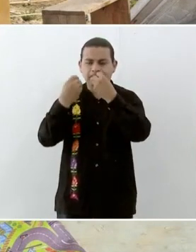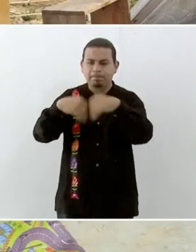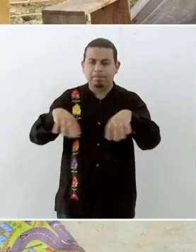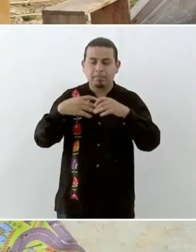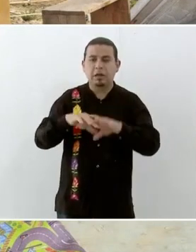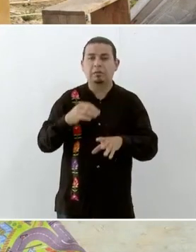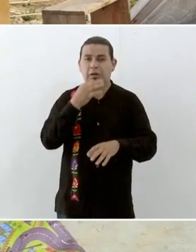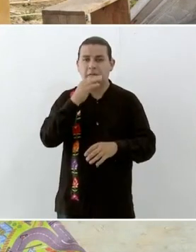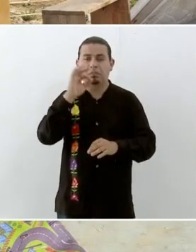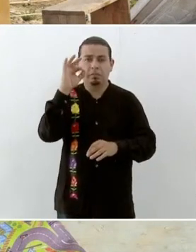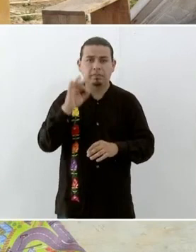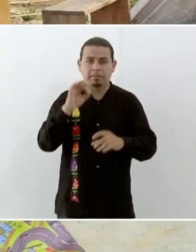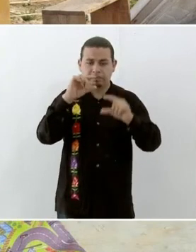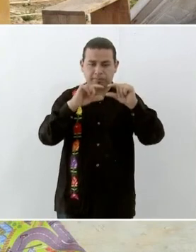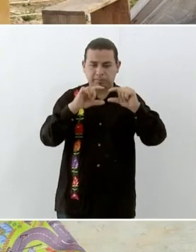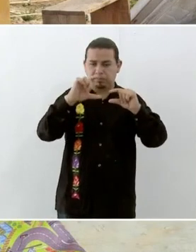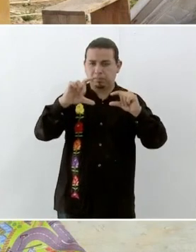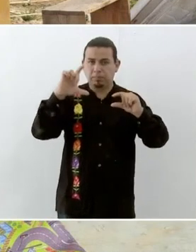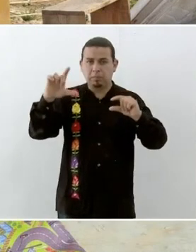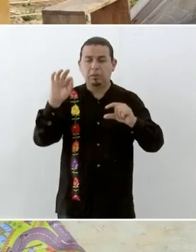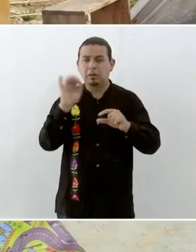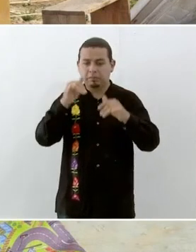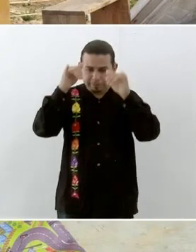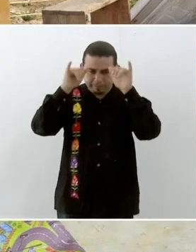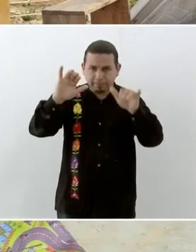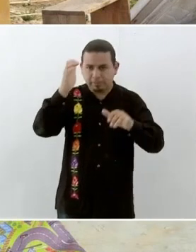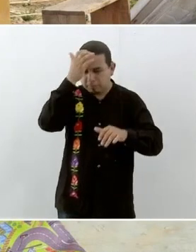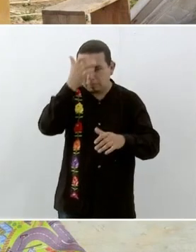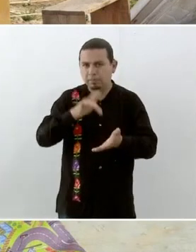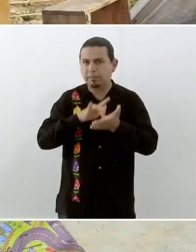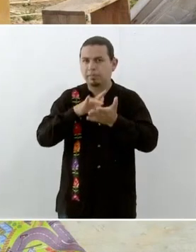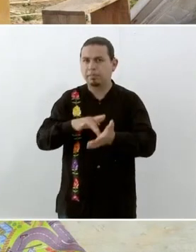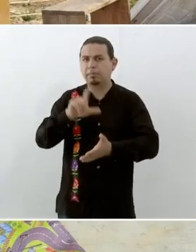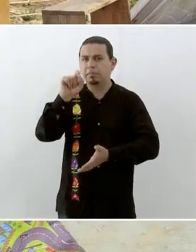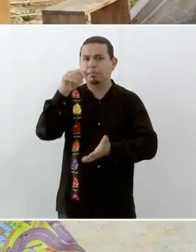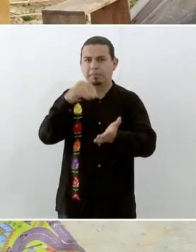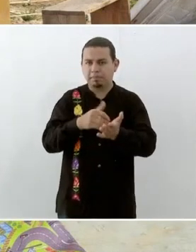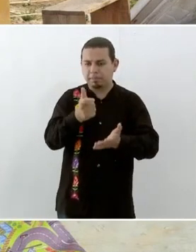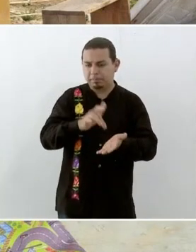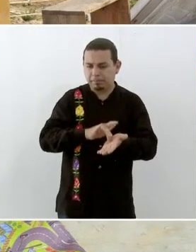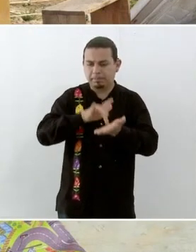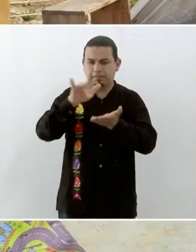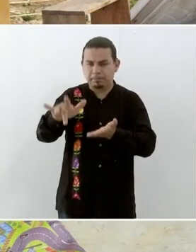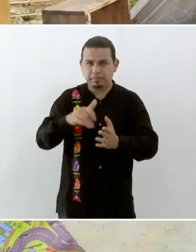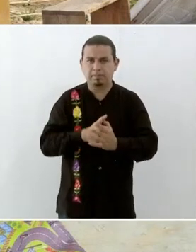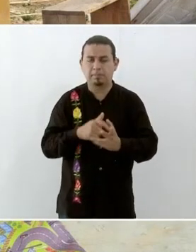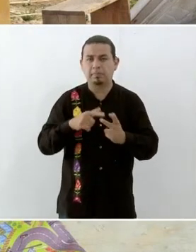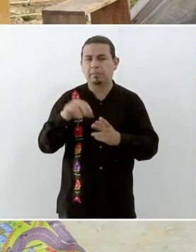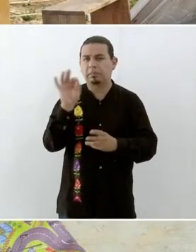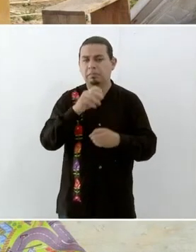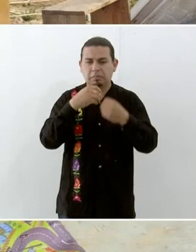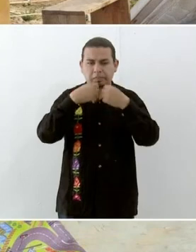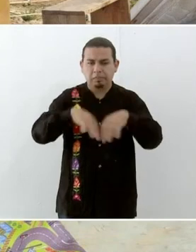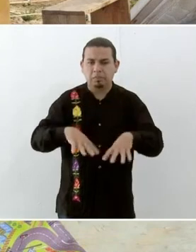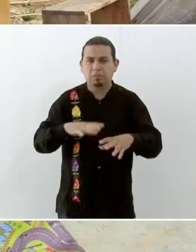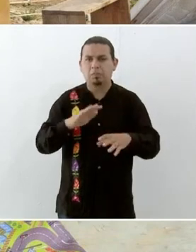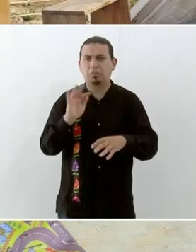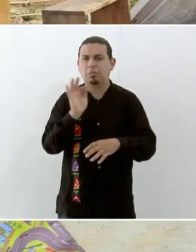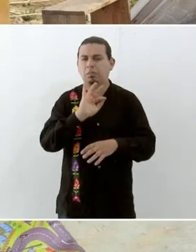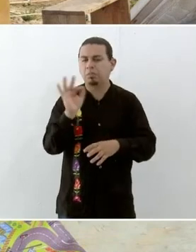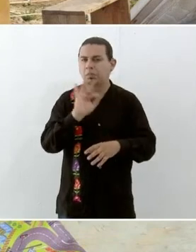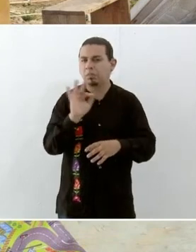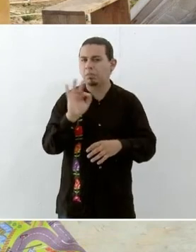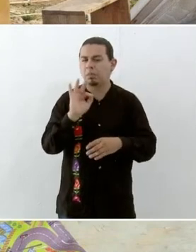perdido ganado bovino y equino tendrán un apoyo de 20 mil pesos. Quienes hayan perdido